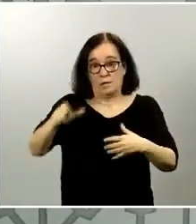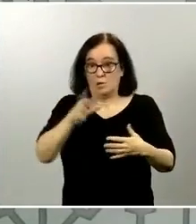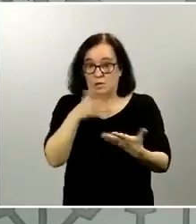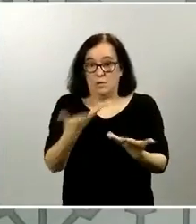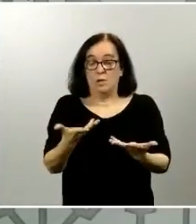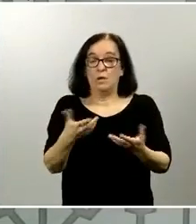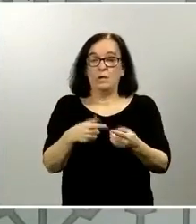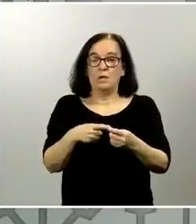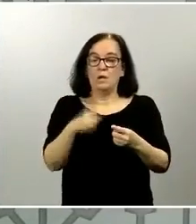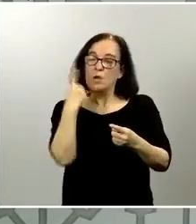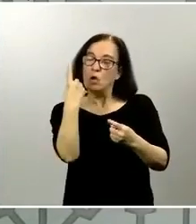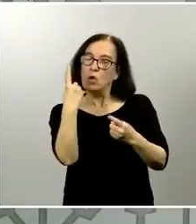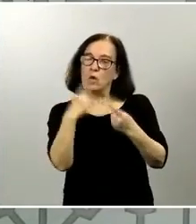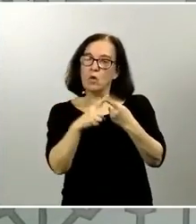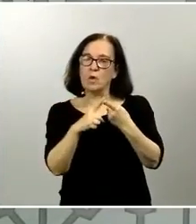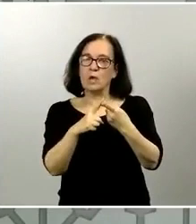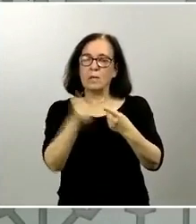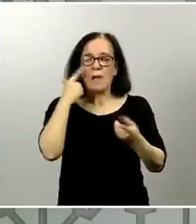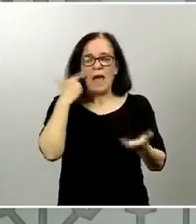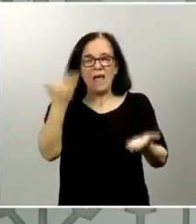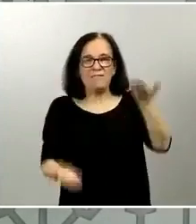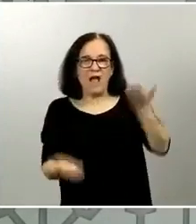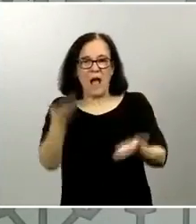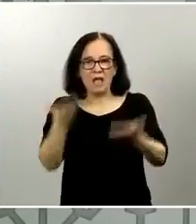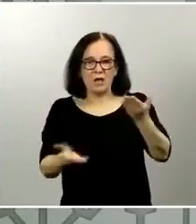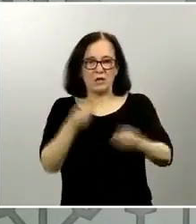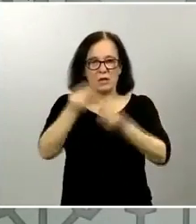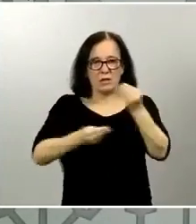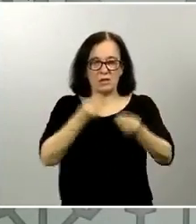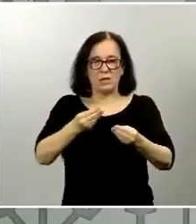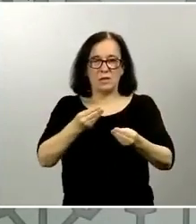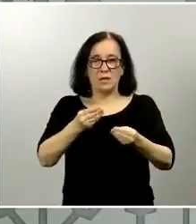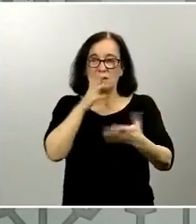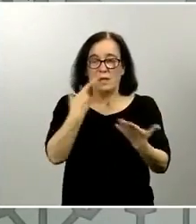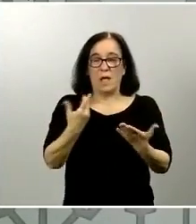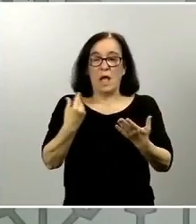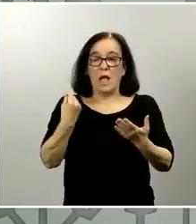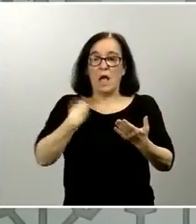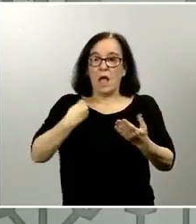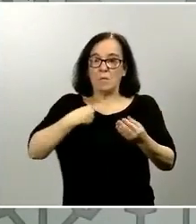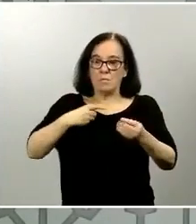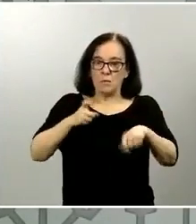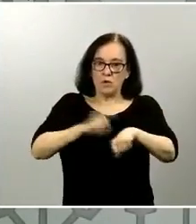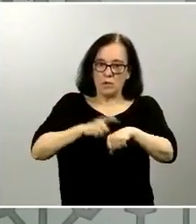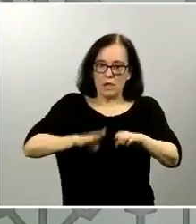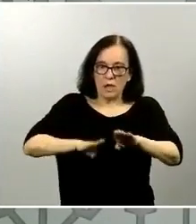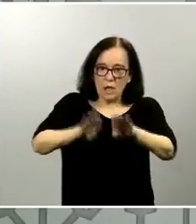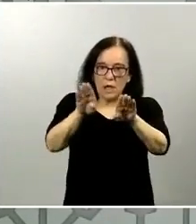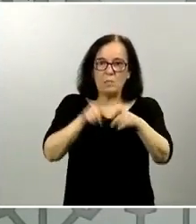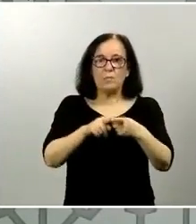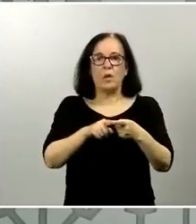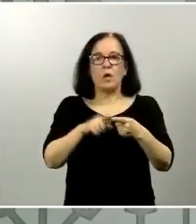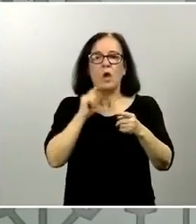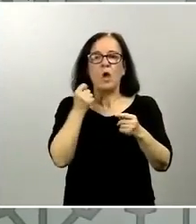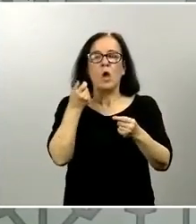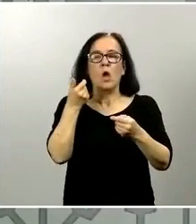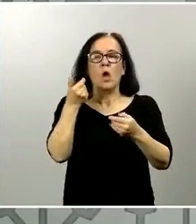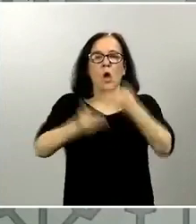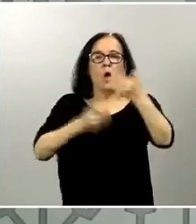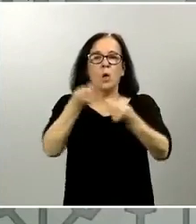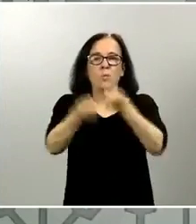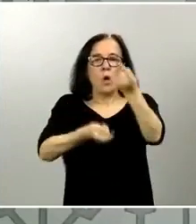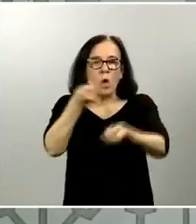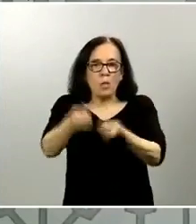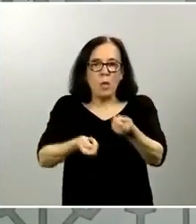una de las valoraciones que están haciendo es si hay que hacerlo a la vez si hay que hacerlo de manera escalonada en distintos sitios